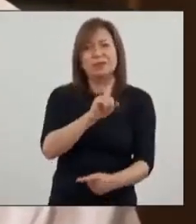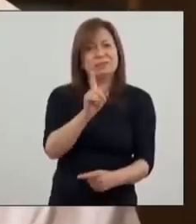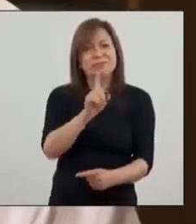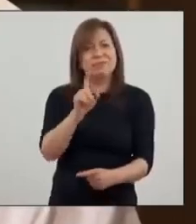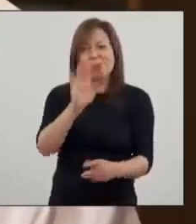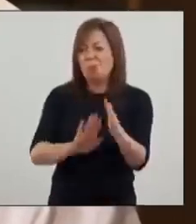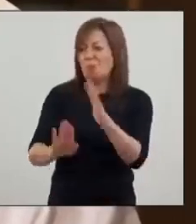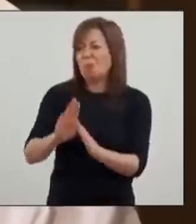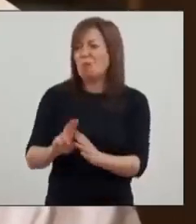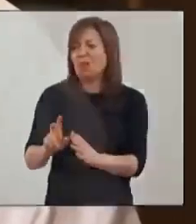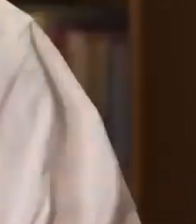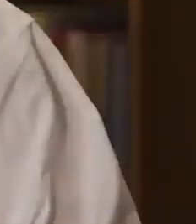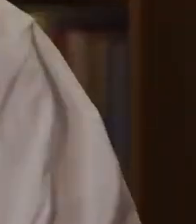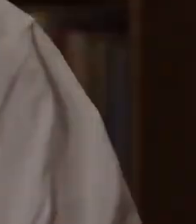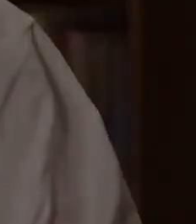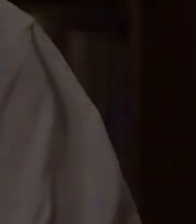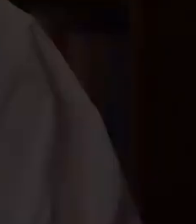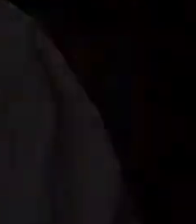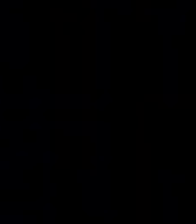proteger a los victimarios.